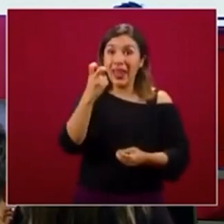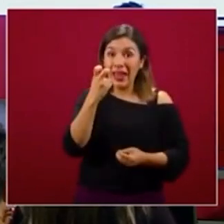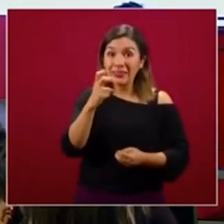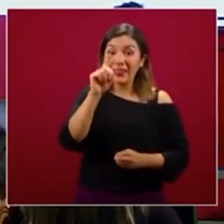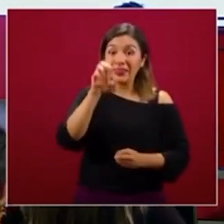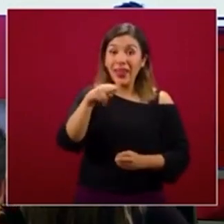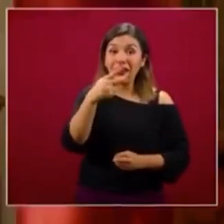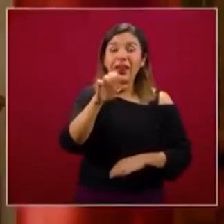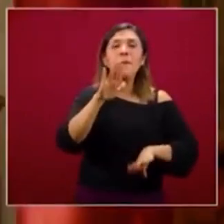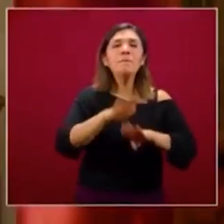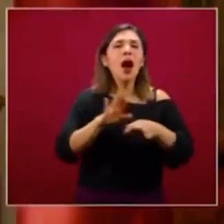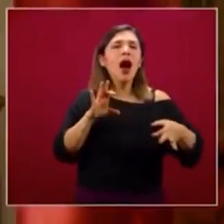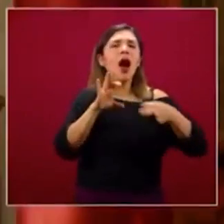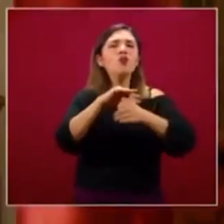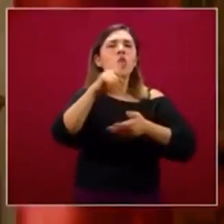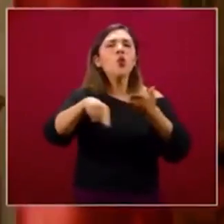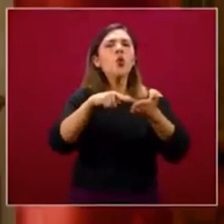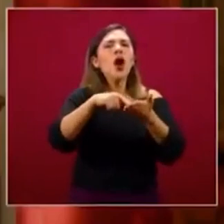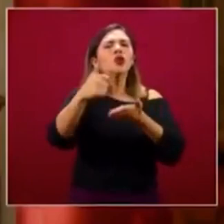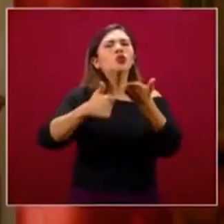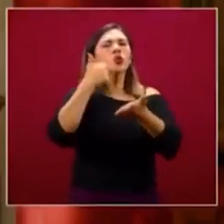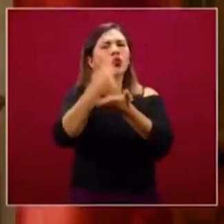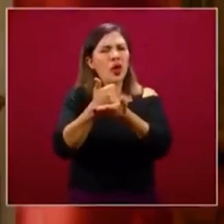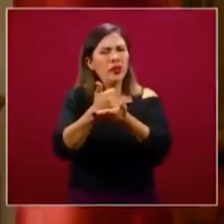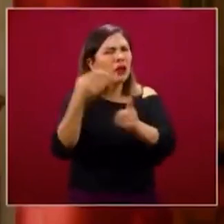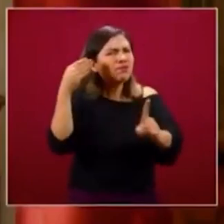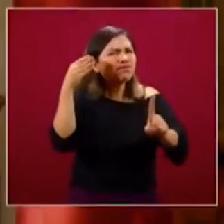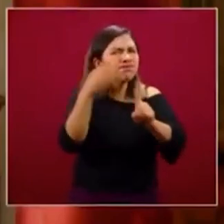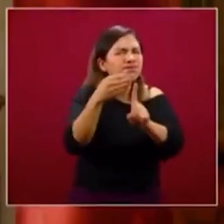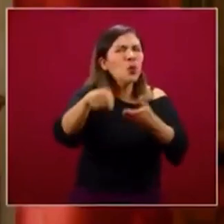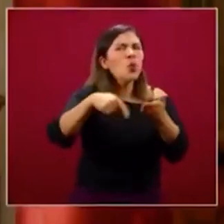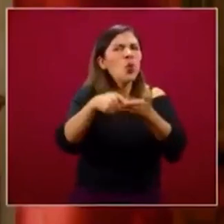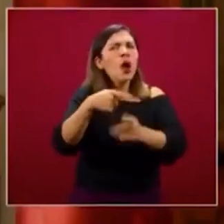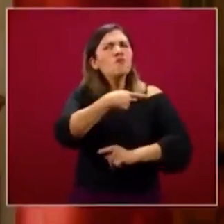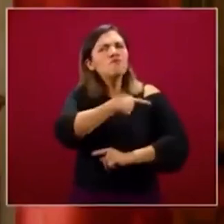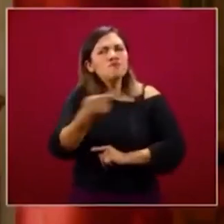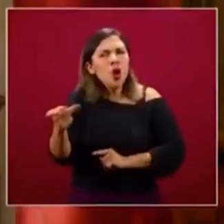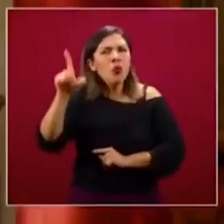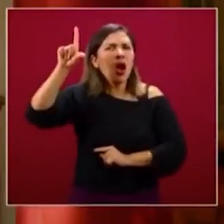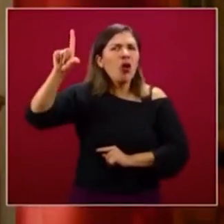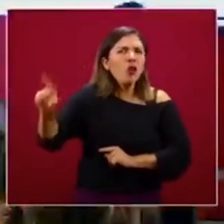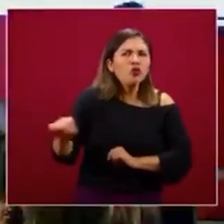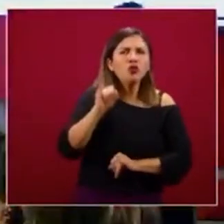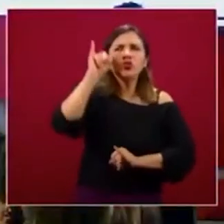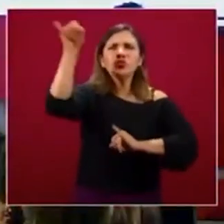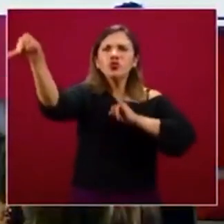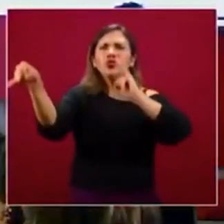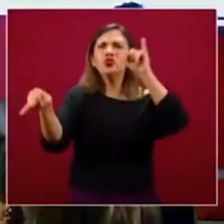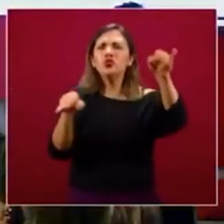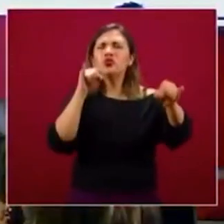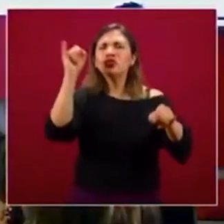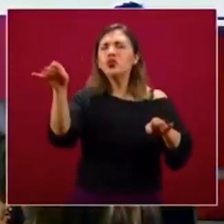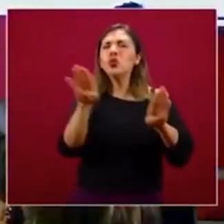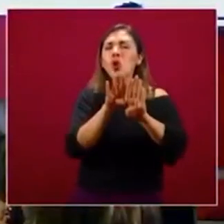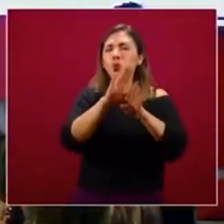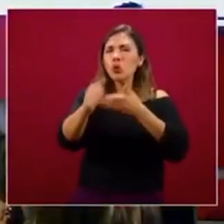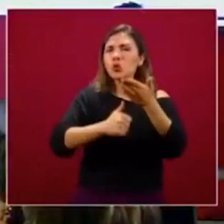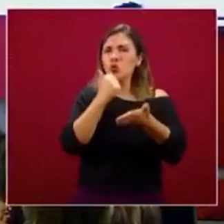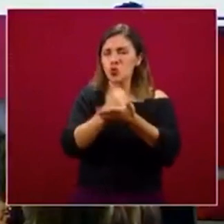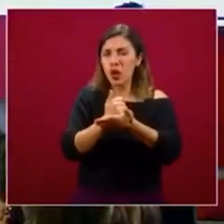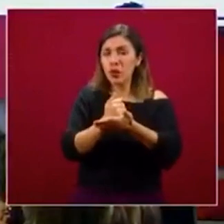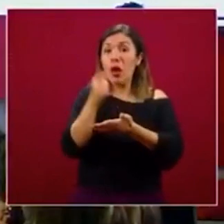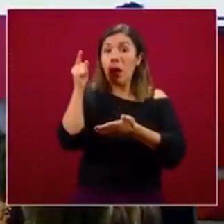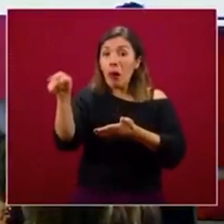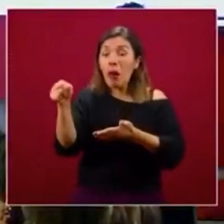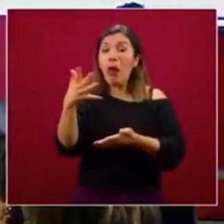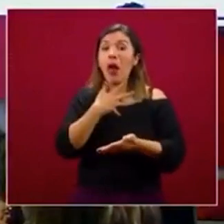se asocia a sitios urbanos, especialmente en zonas marginadas de las ciudades, donde